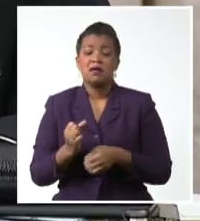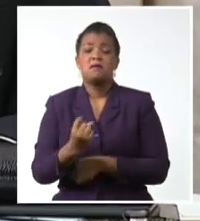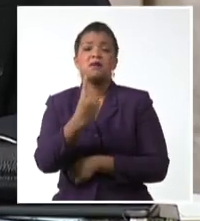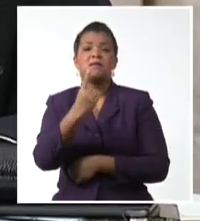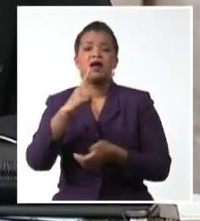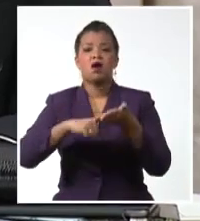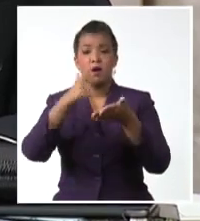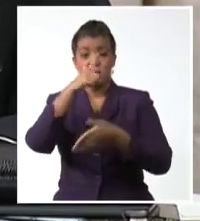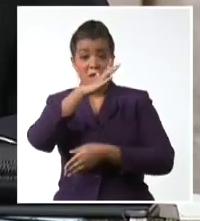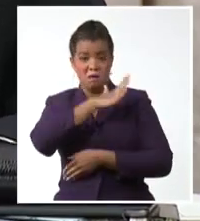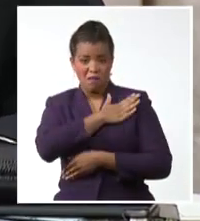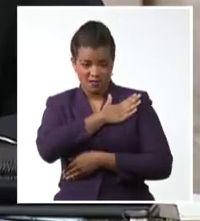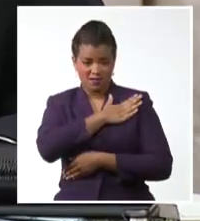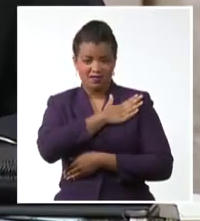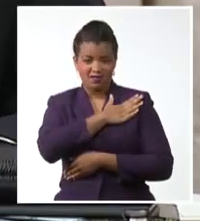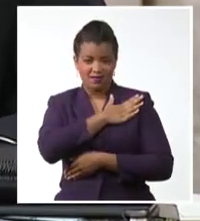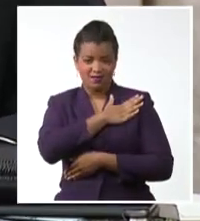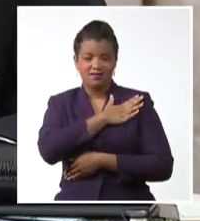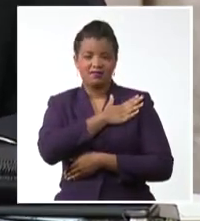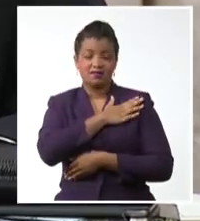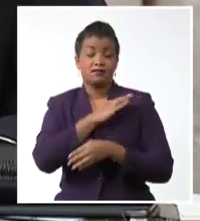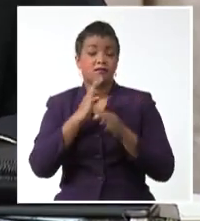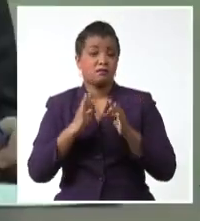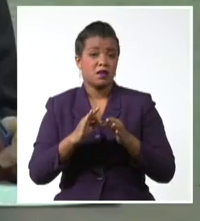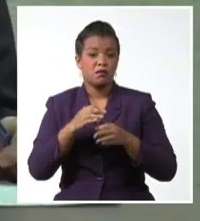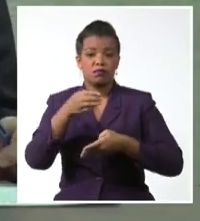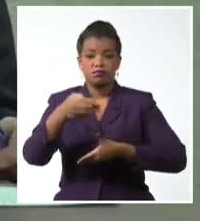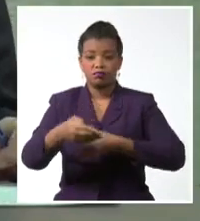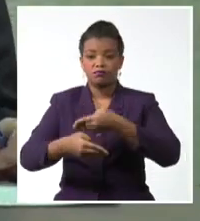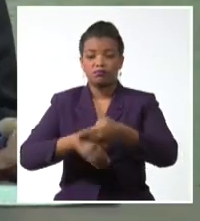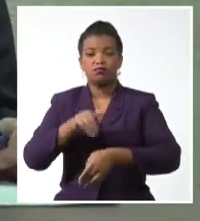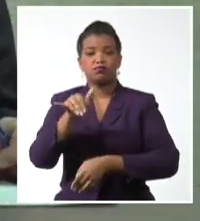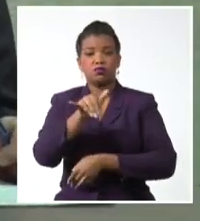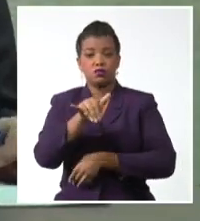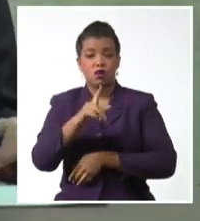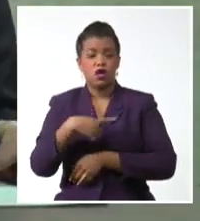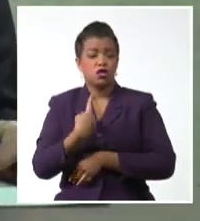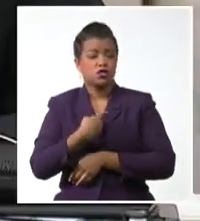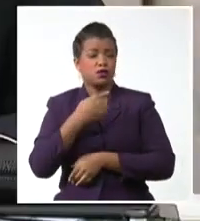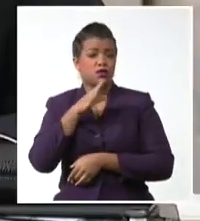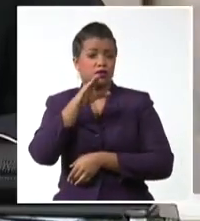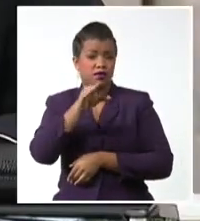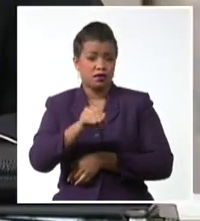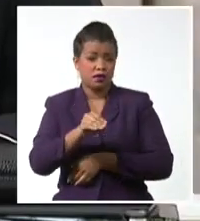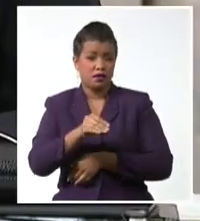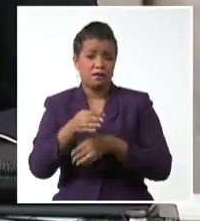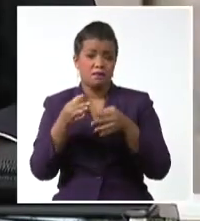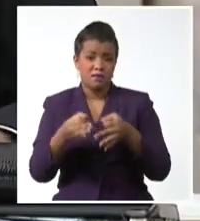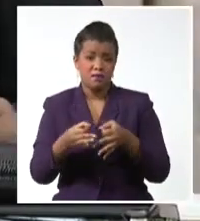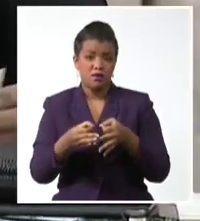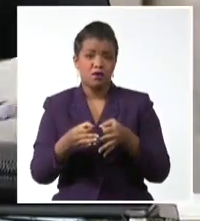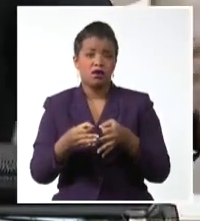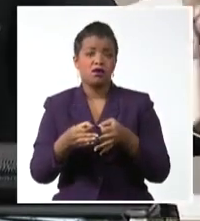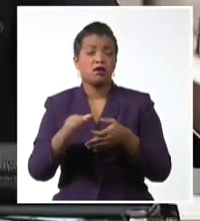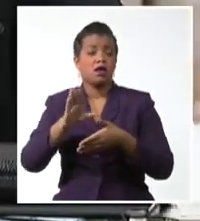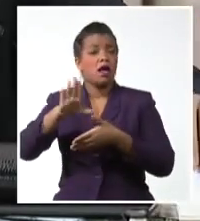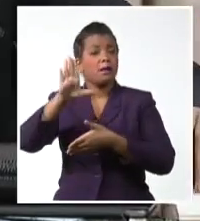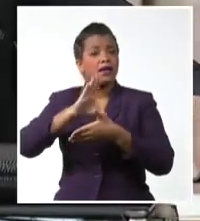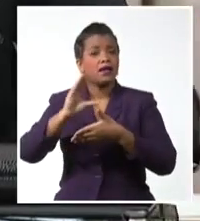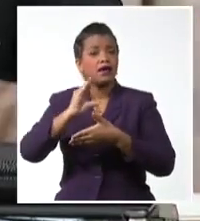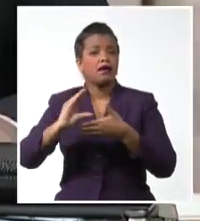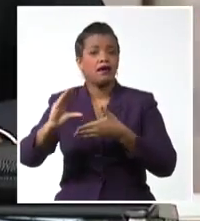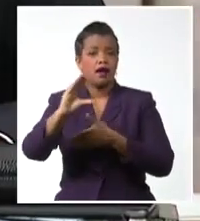desarrollo y en consecuencia destacamos la vigencia de los postulados de la proclama de América Latina y el Caribe